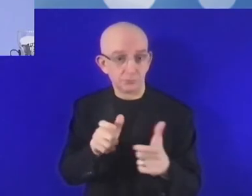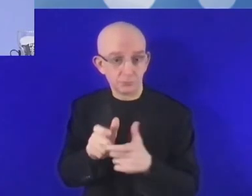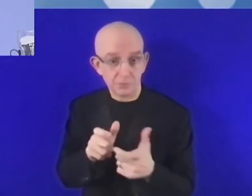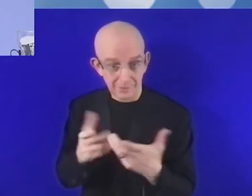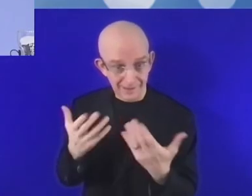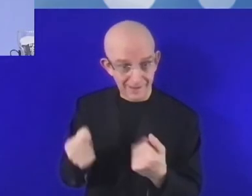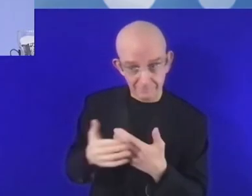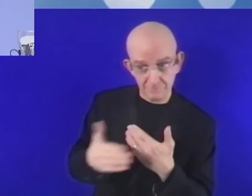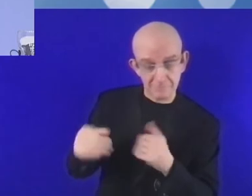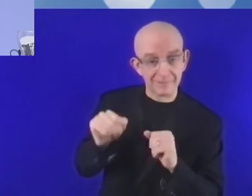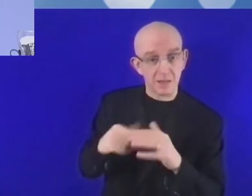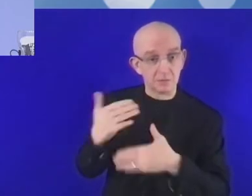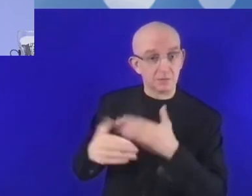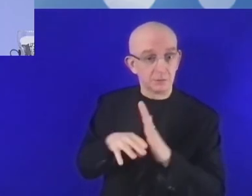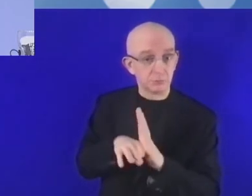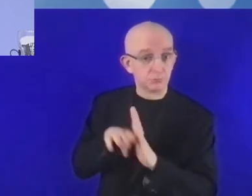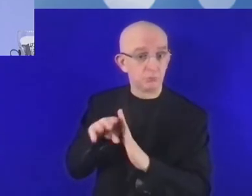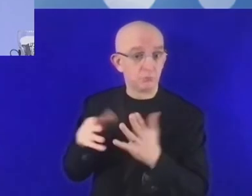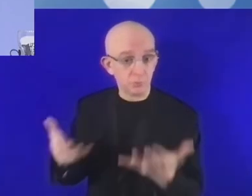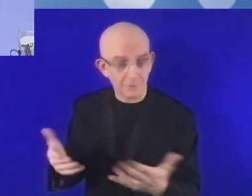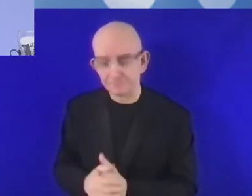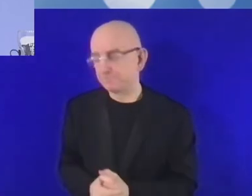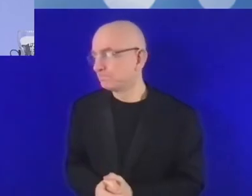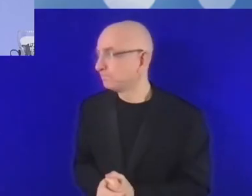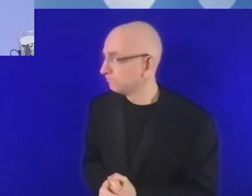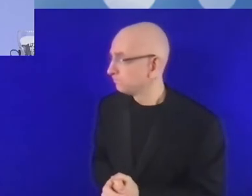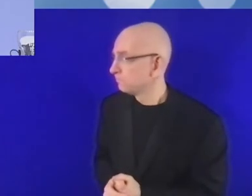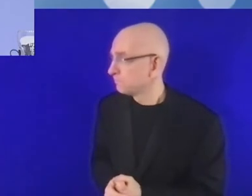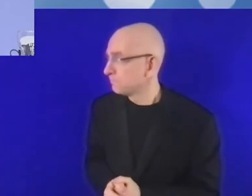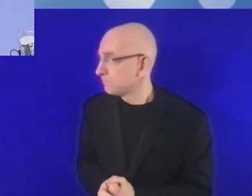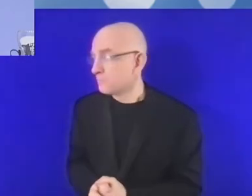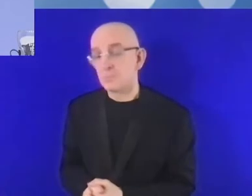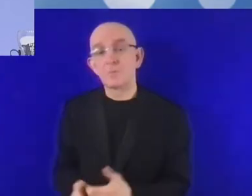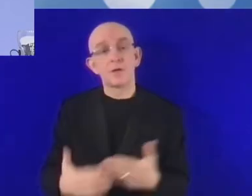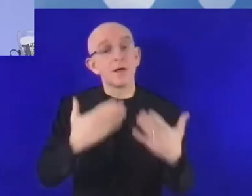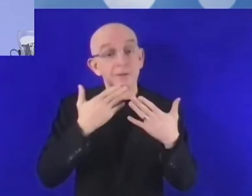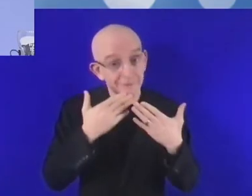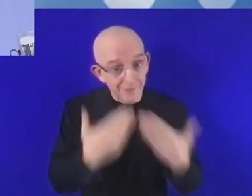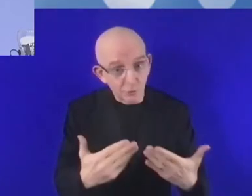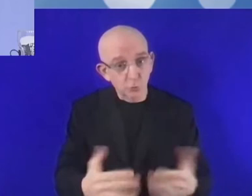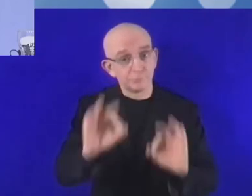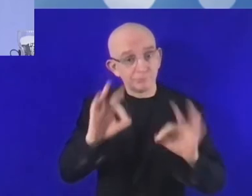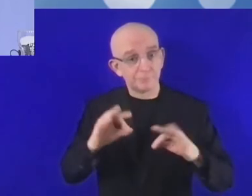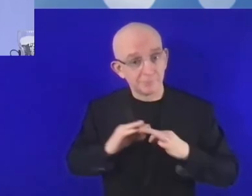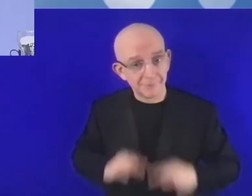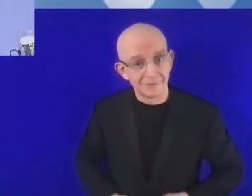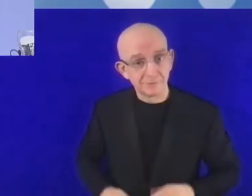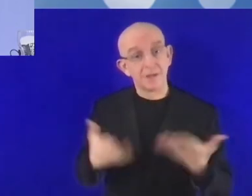¿cree que la financiación que ofrecemos a las pymes es suficiente o hay cosas que podríamos, deberíamos mejorar?